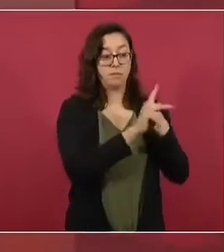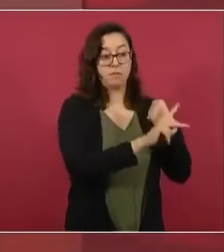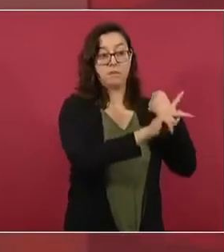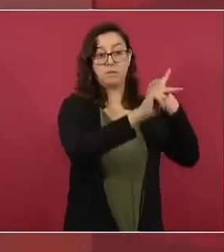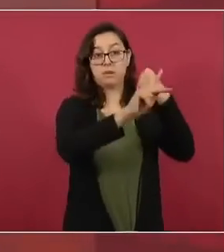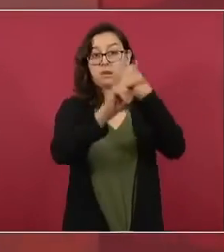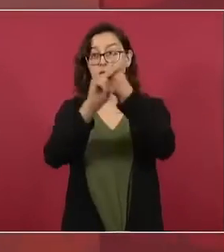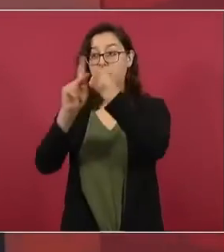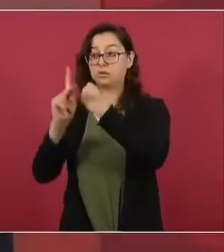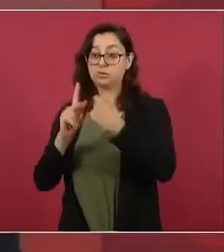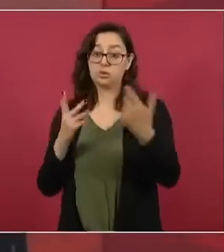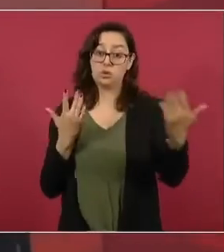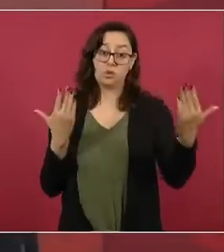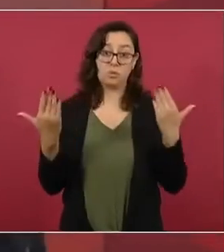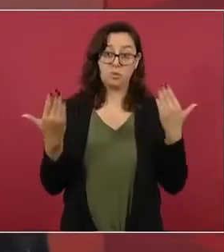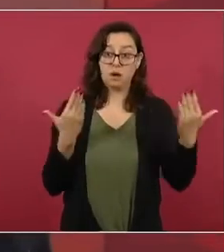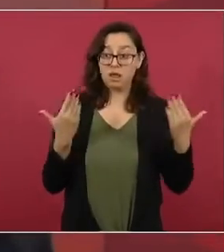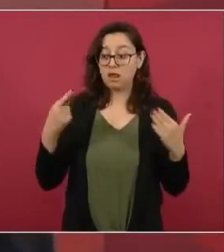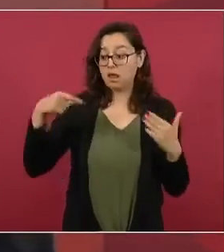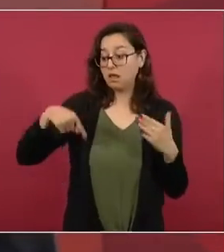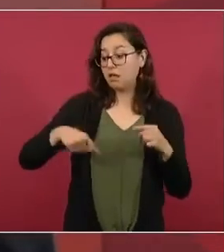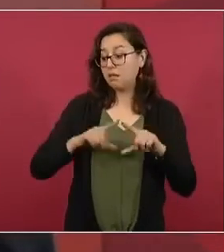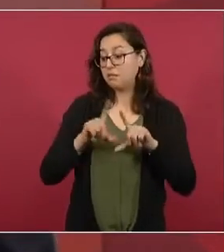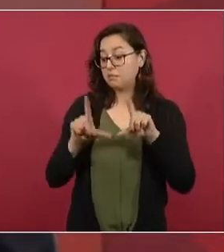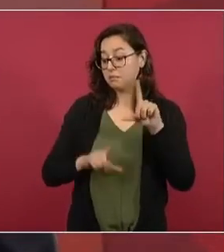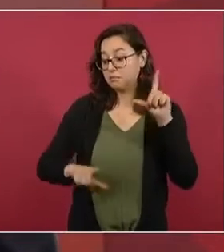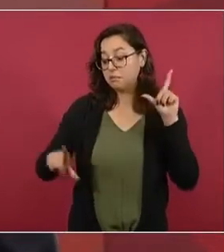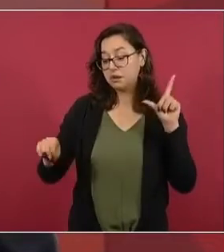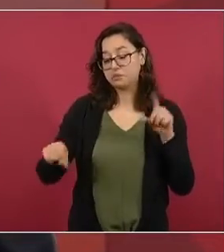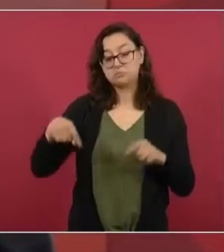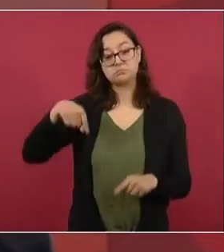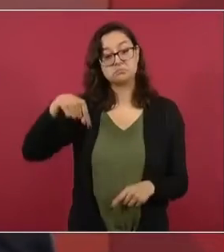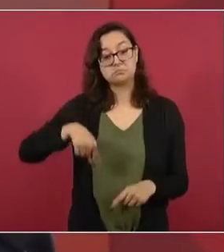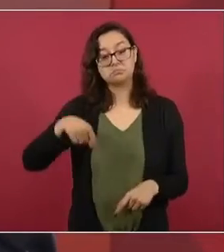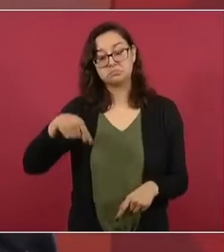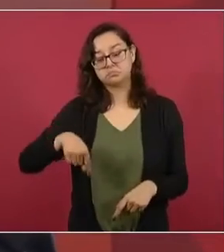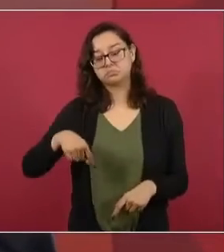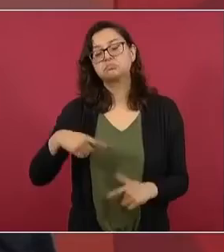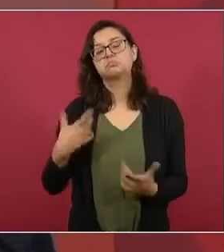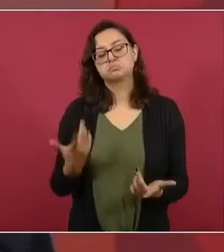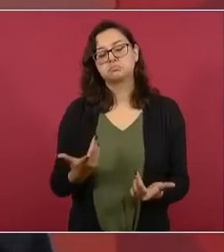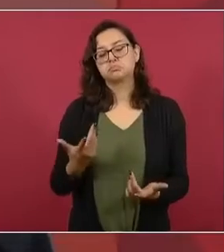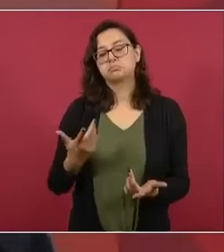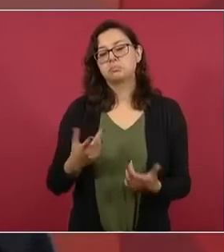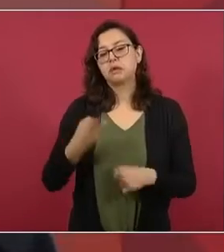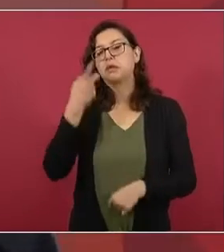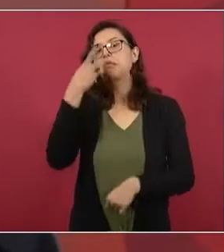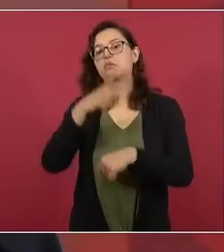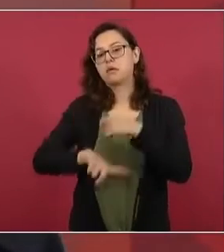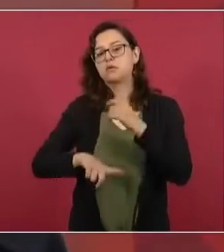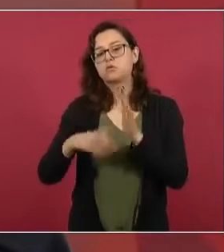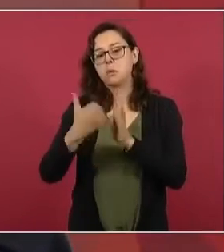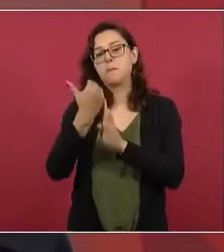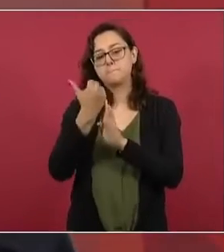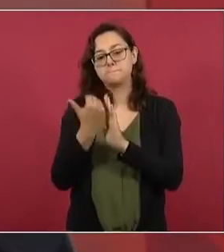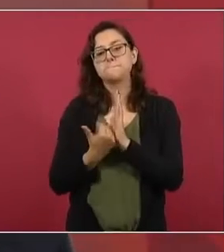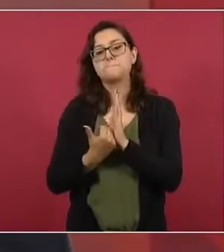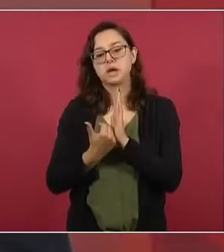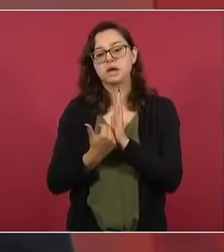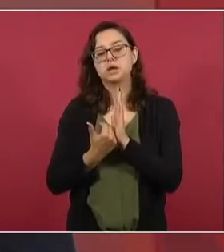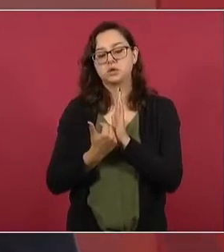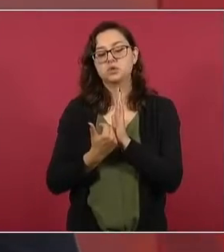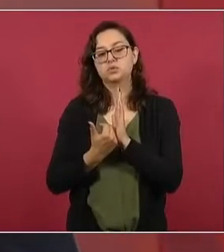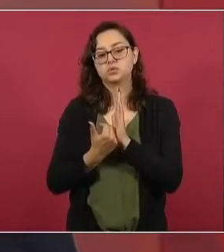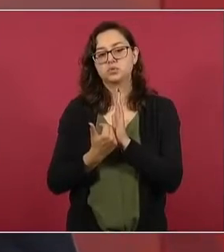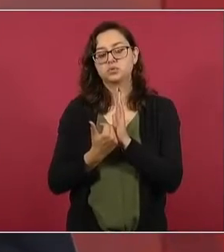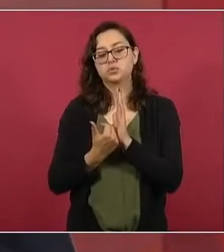fue de los menos afectados en el